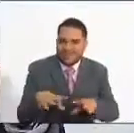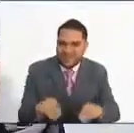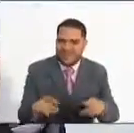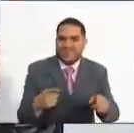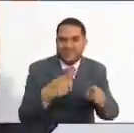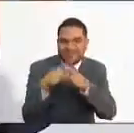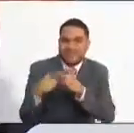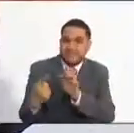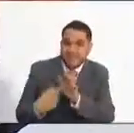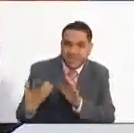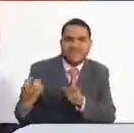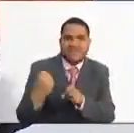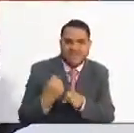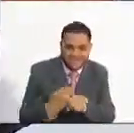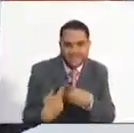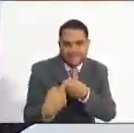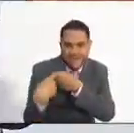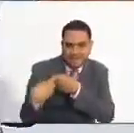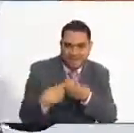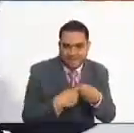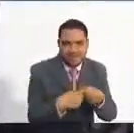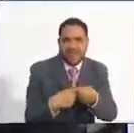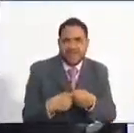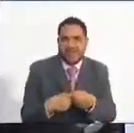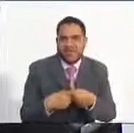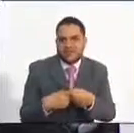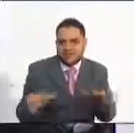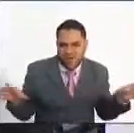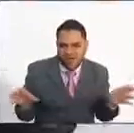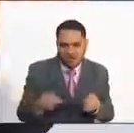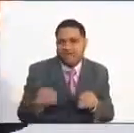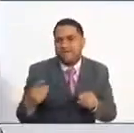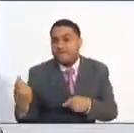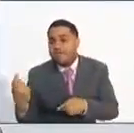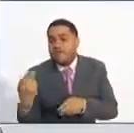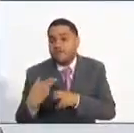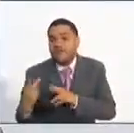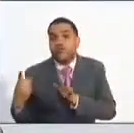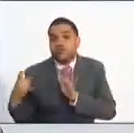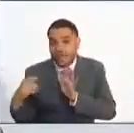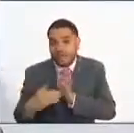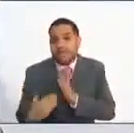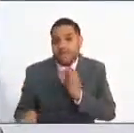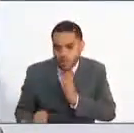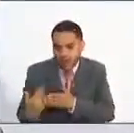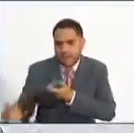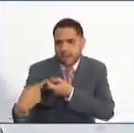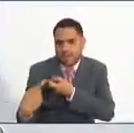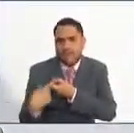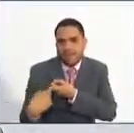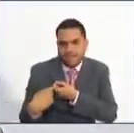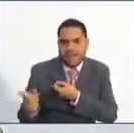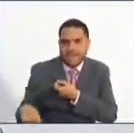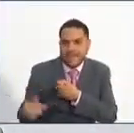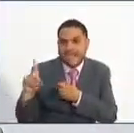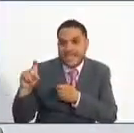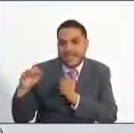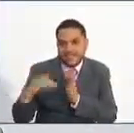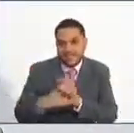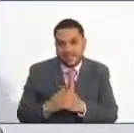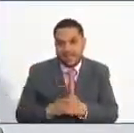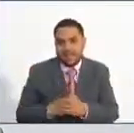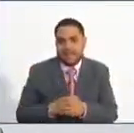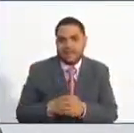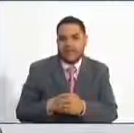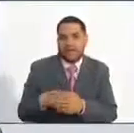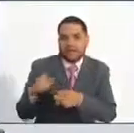empleos vacantes. Entonces, tenemos un grupo de otros 6 mil empleos vacantes que se han provisto de diversas entidades en estos últimos meses.